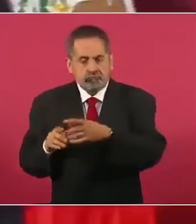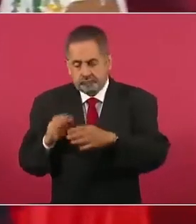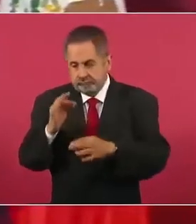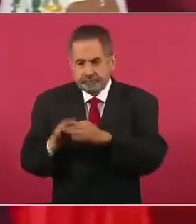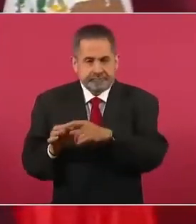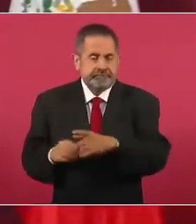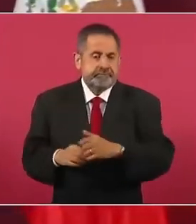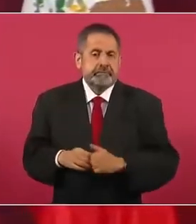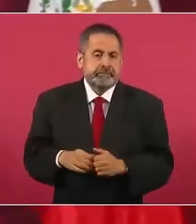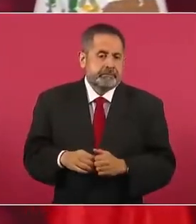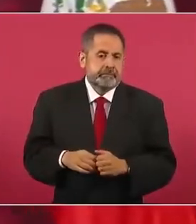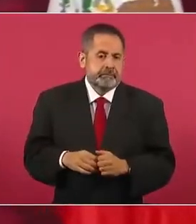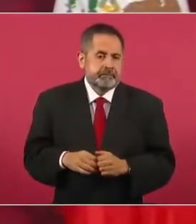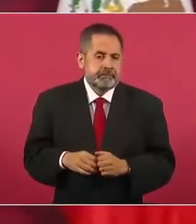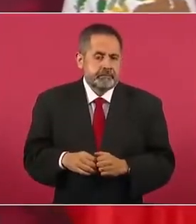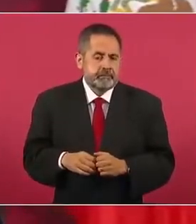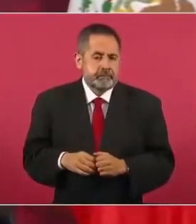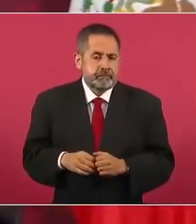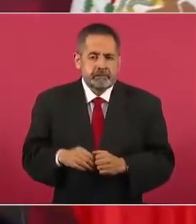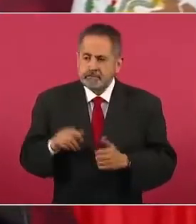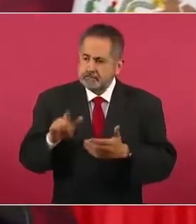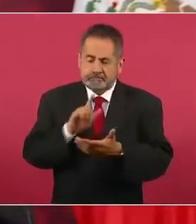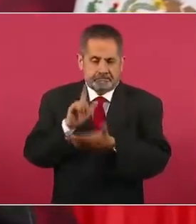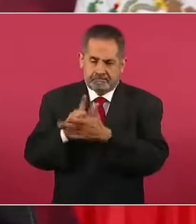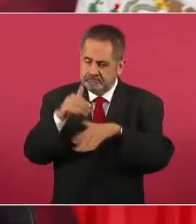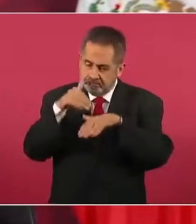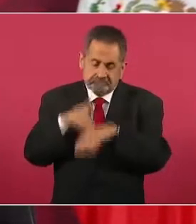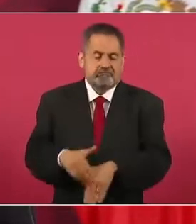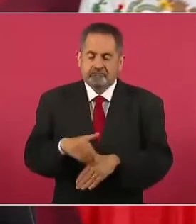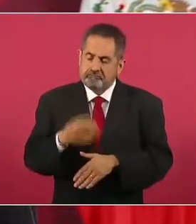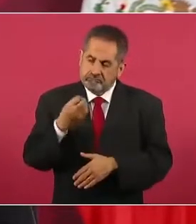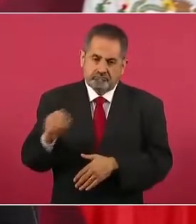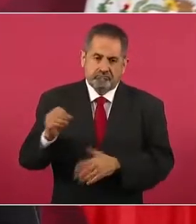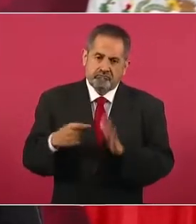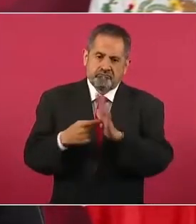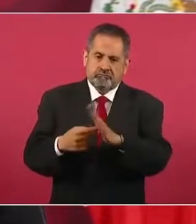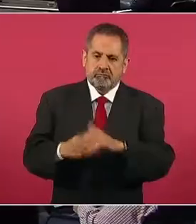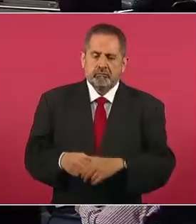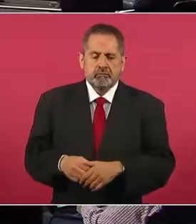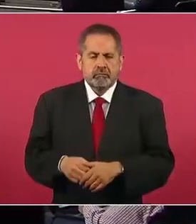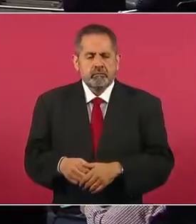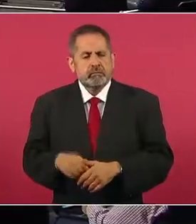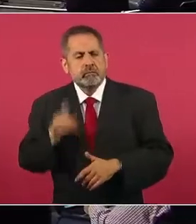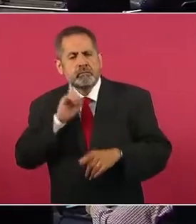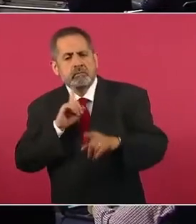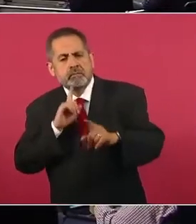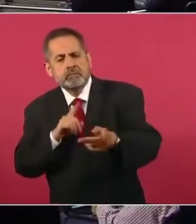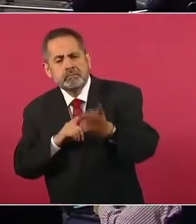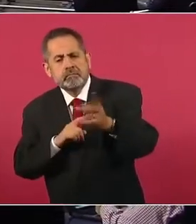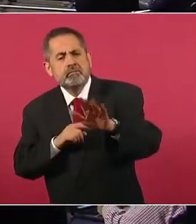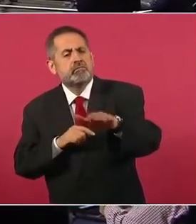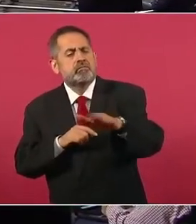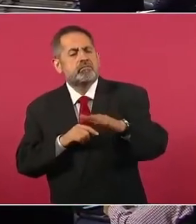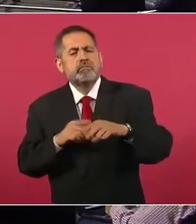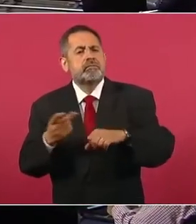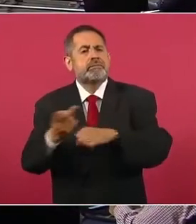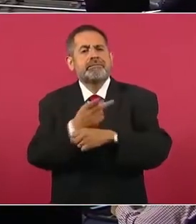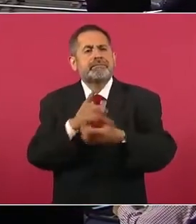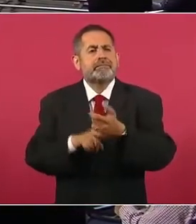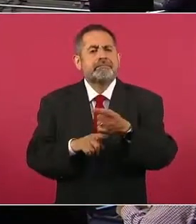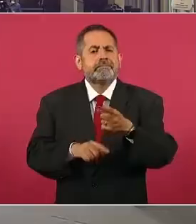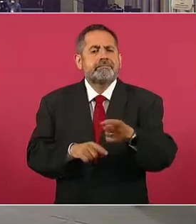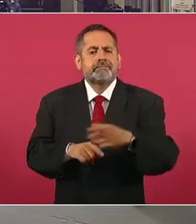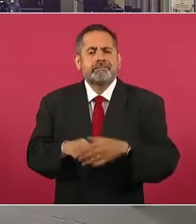de la ley. ¿Y cuando las agresiones son de parte, por ejemplo, de